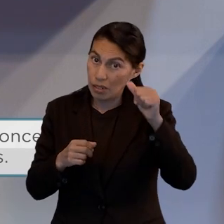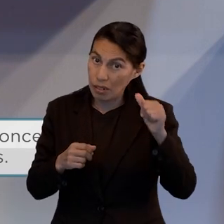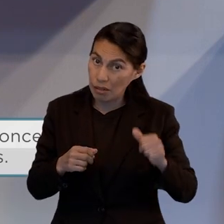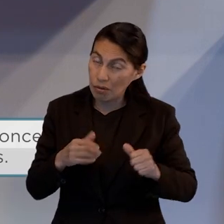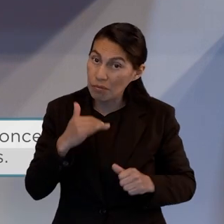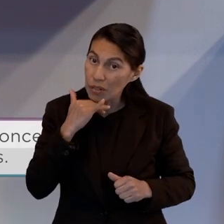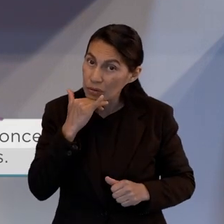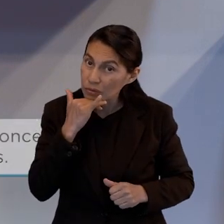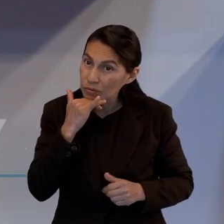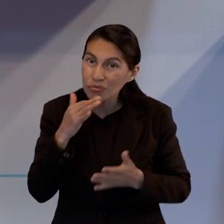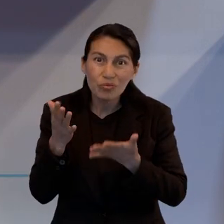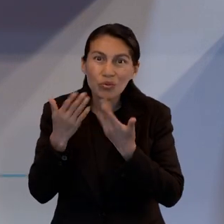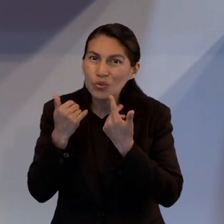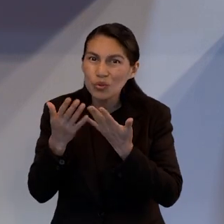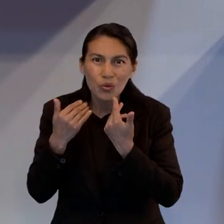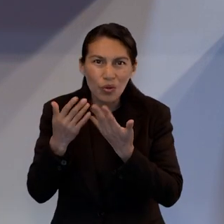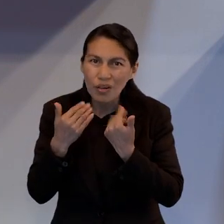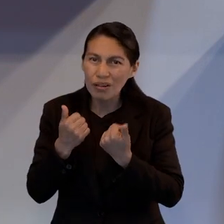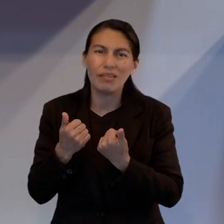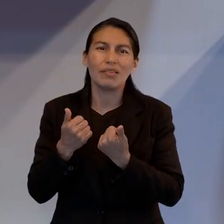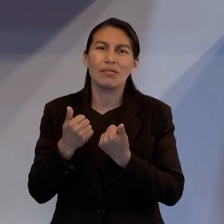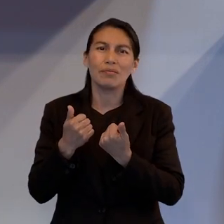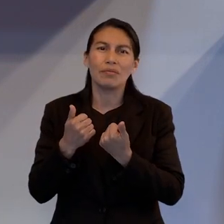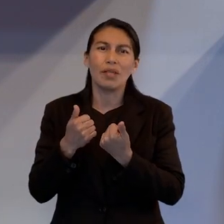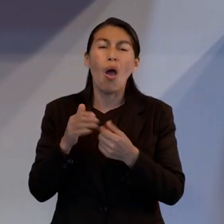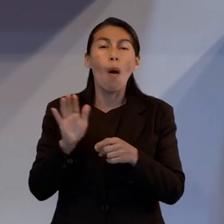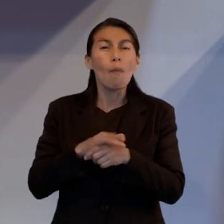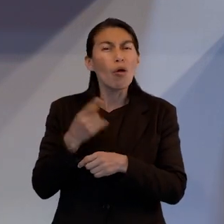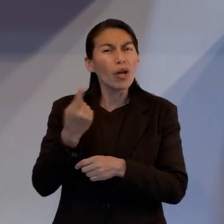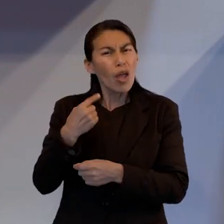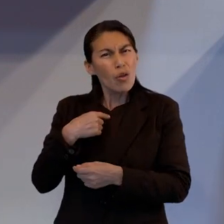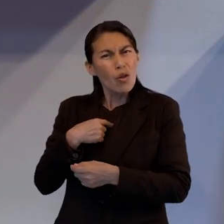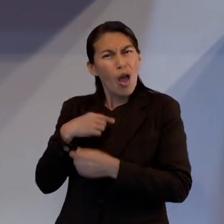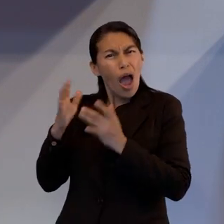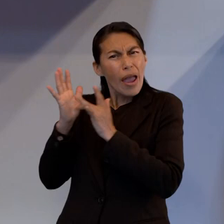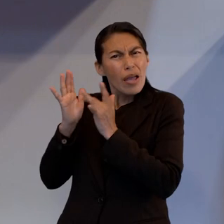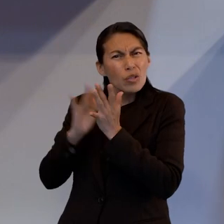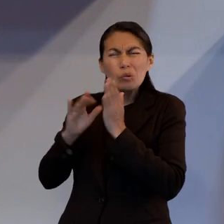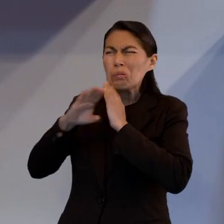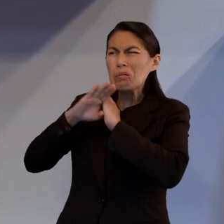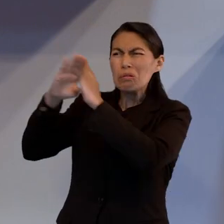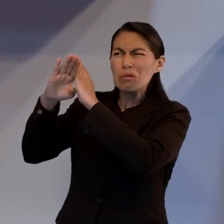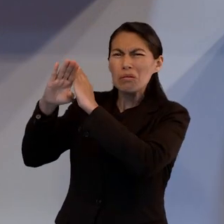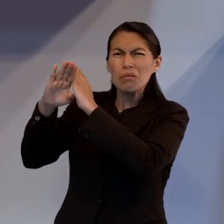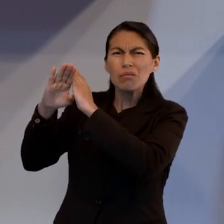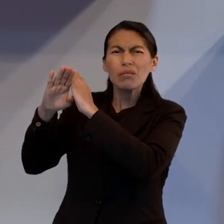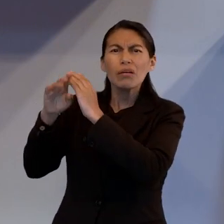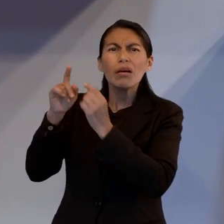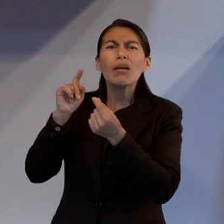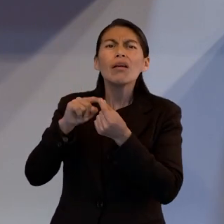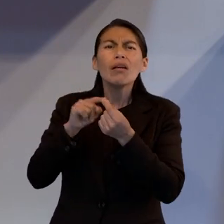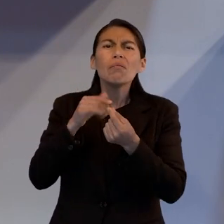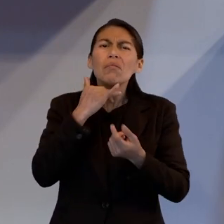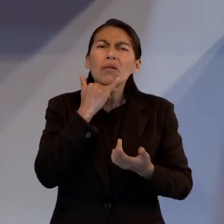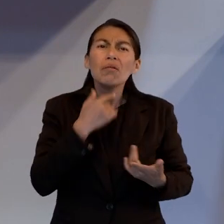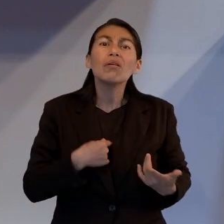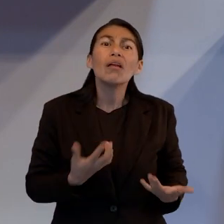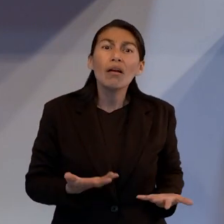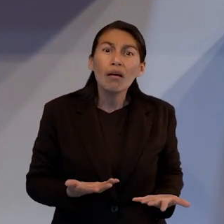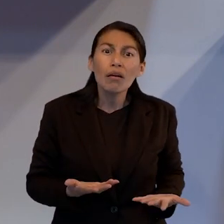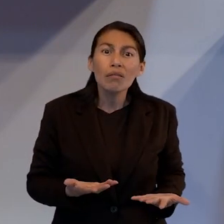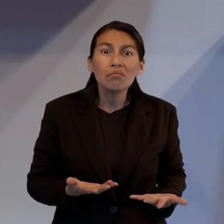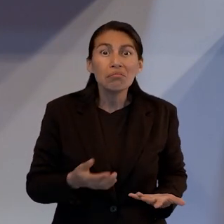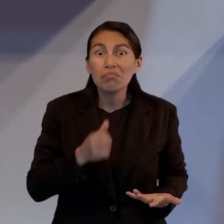rechazo a Jesús, ¿quién me va a poder perdonar? Y por eso, mira lo que dice Primera Juan,